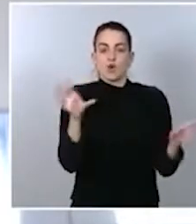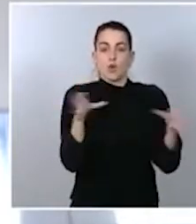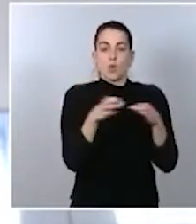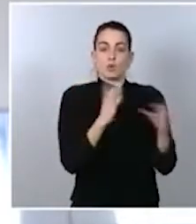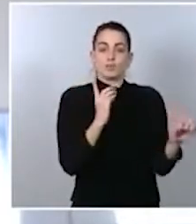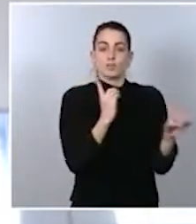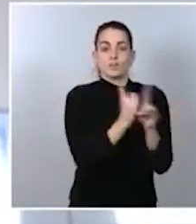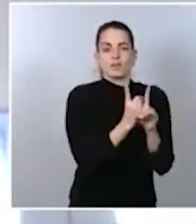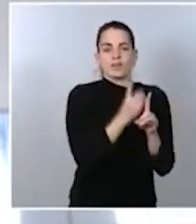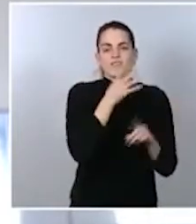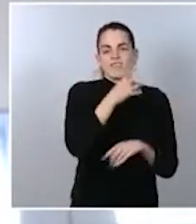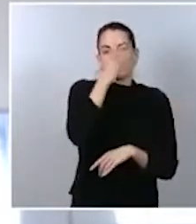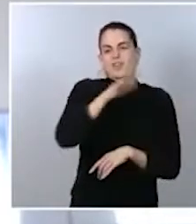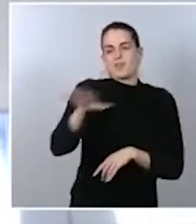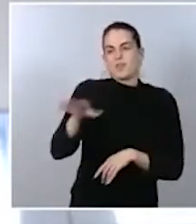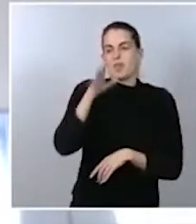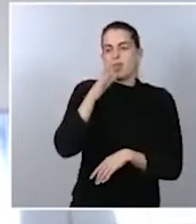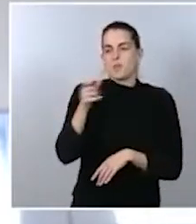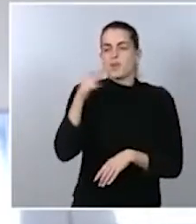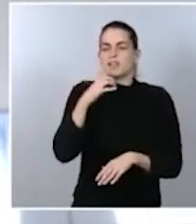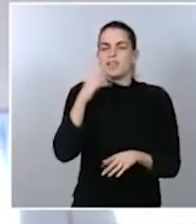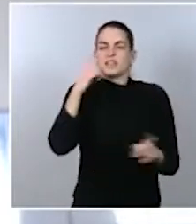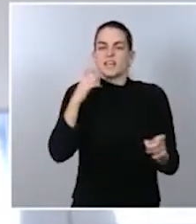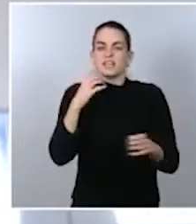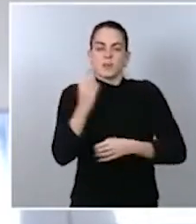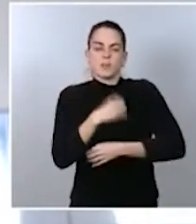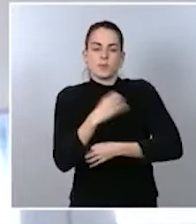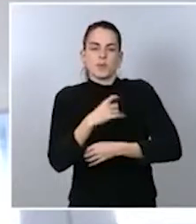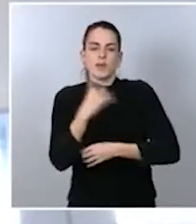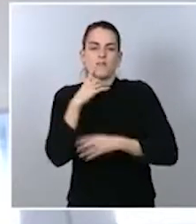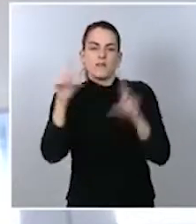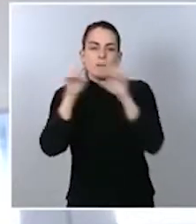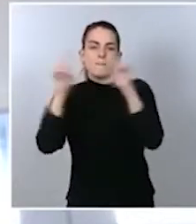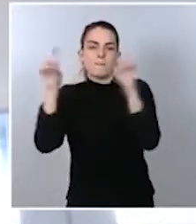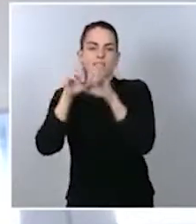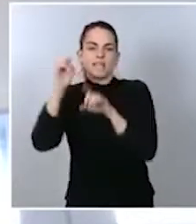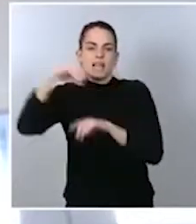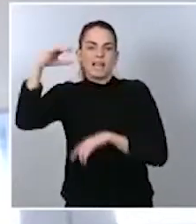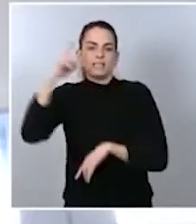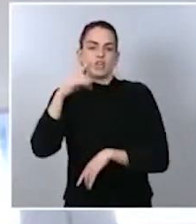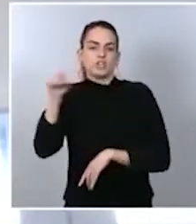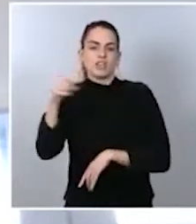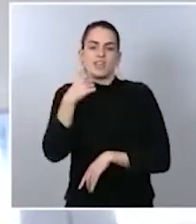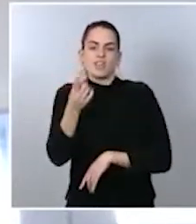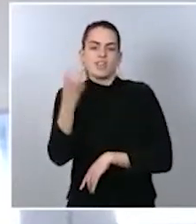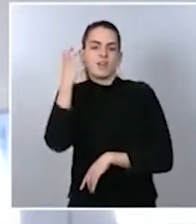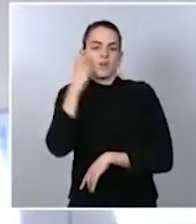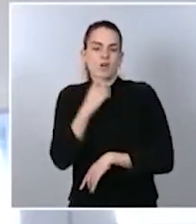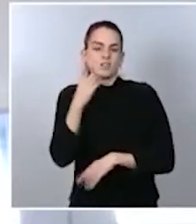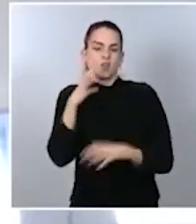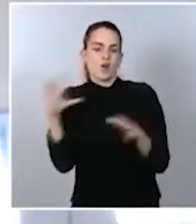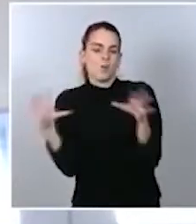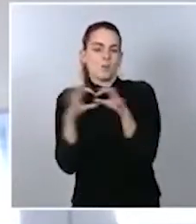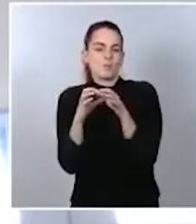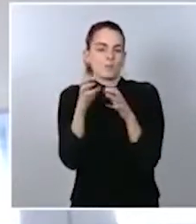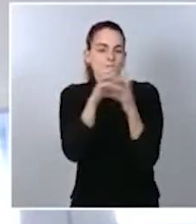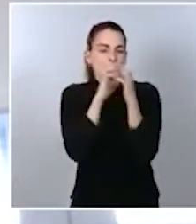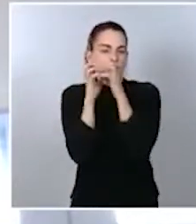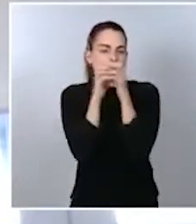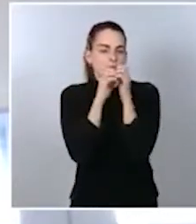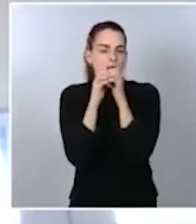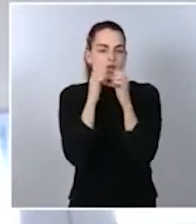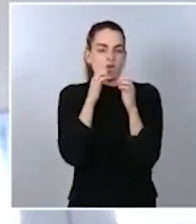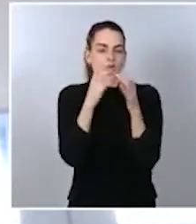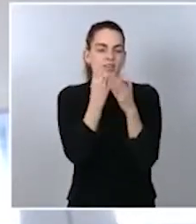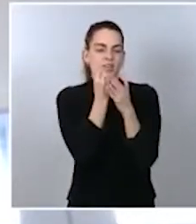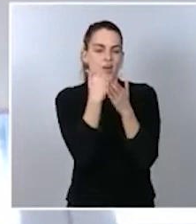la codicia de las eléctricas y acusaban a Mariano Rajoy de ser cómplice de ellas por el fracaso de la reforma energética que hoy